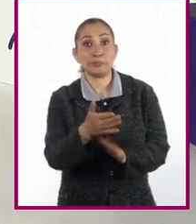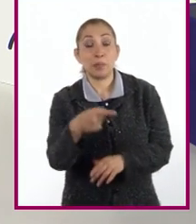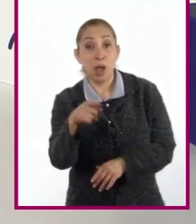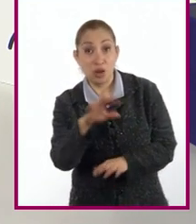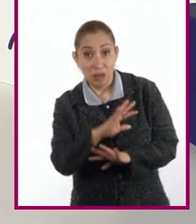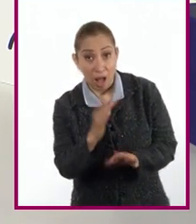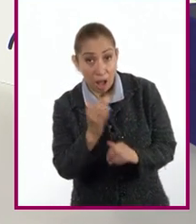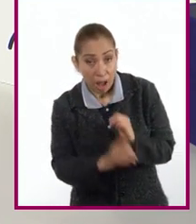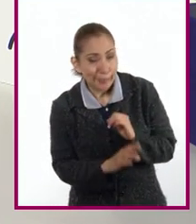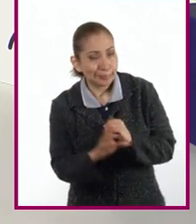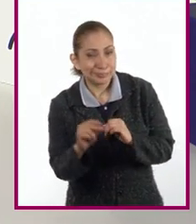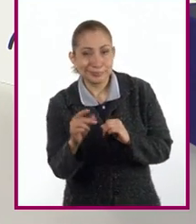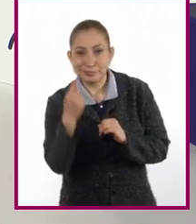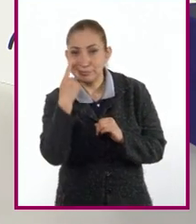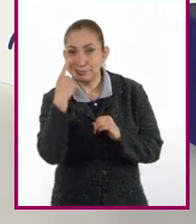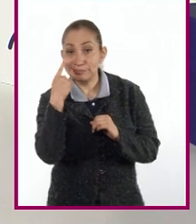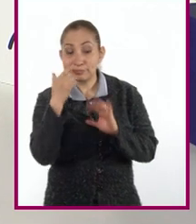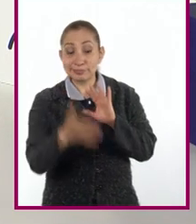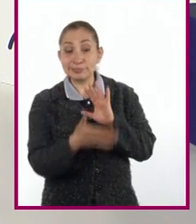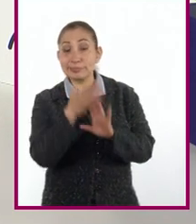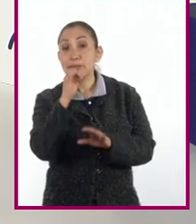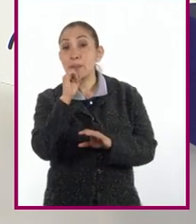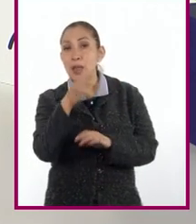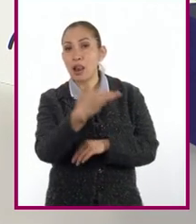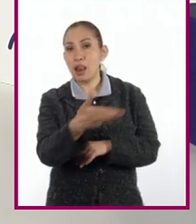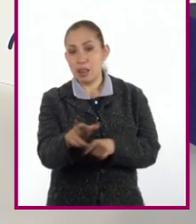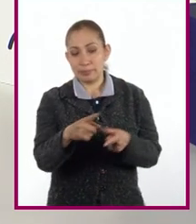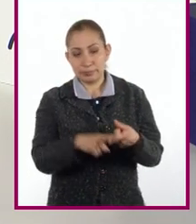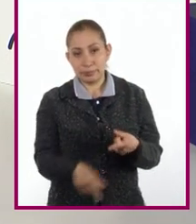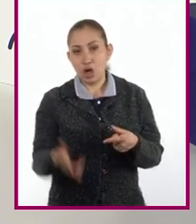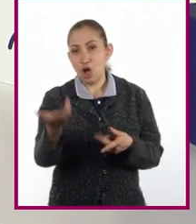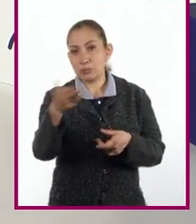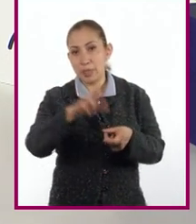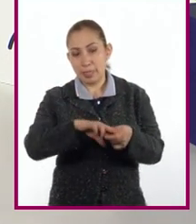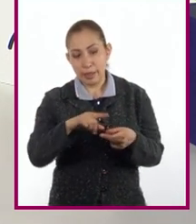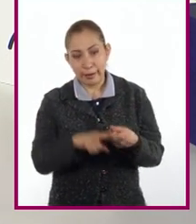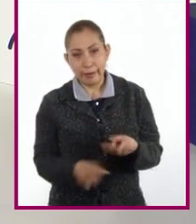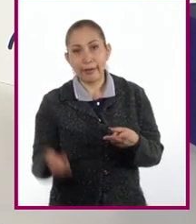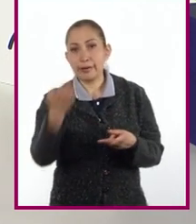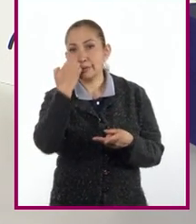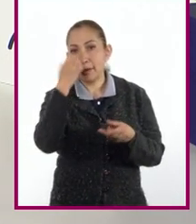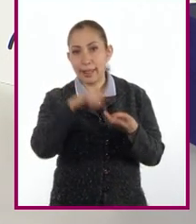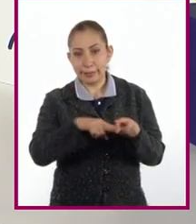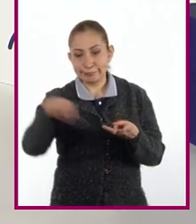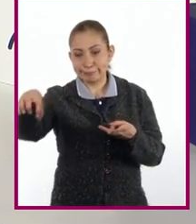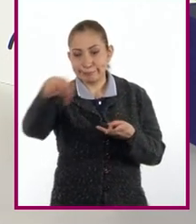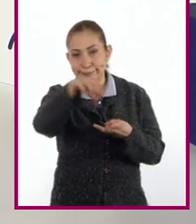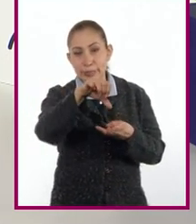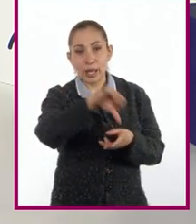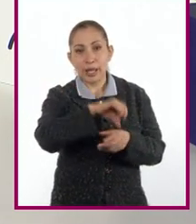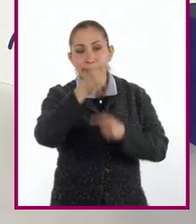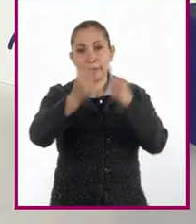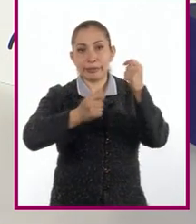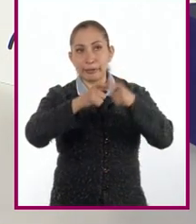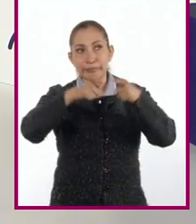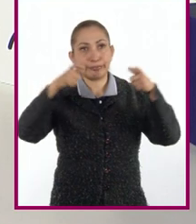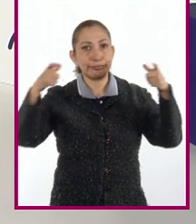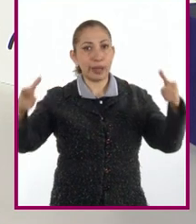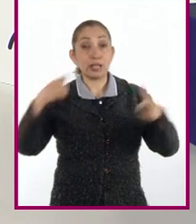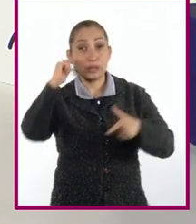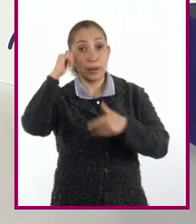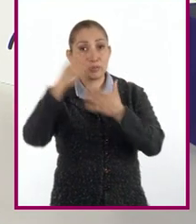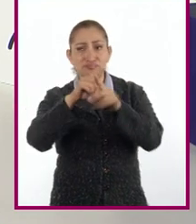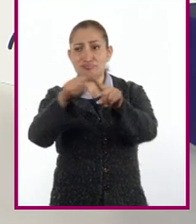eso no es todo, ya que se construyeron restaurantes, hospitales, escuelas, centros comerciales y demás